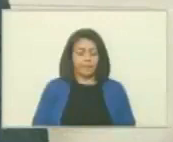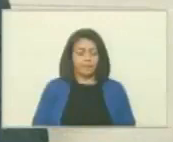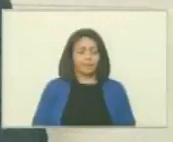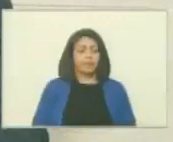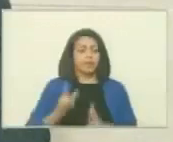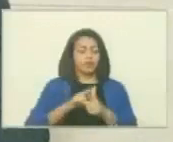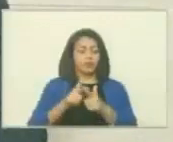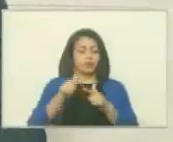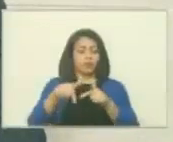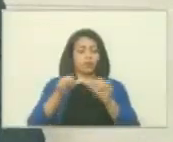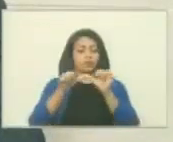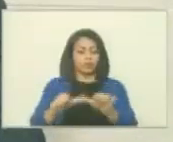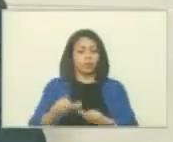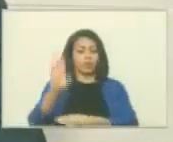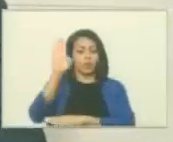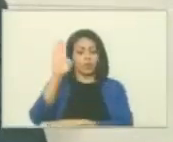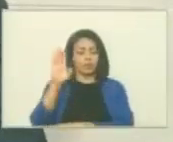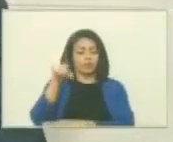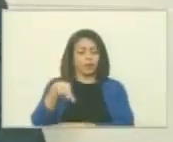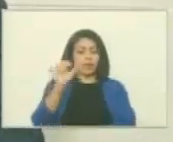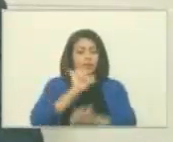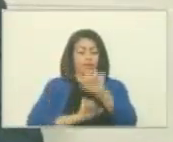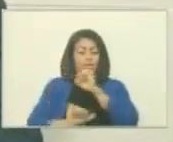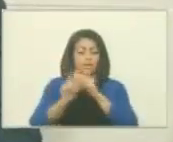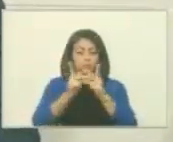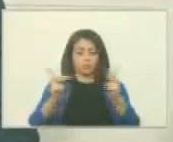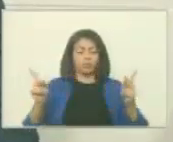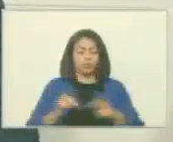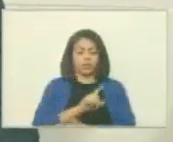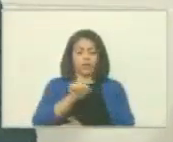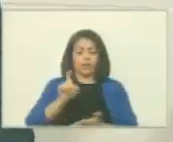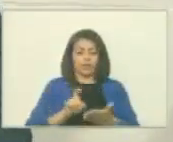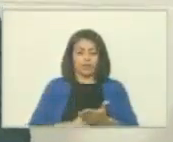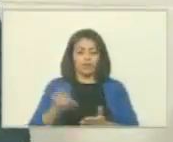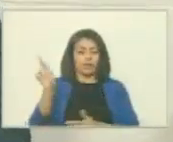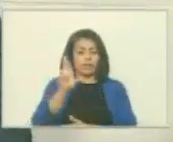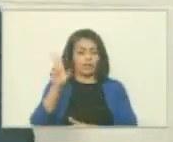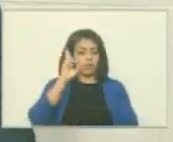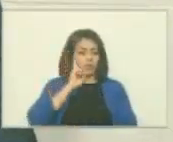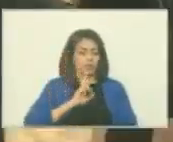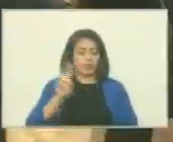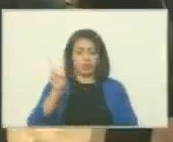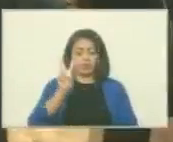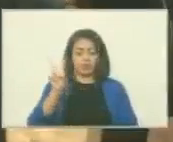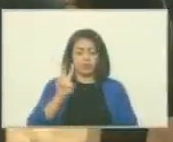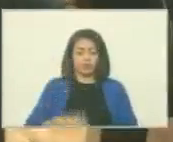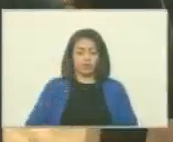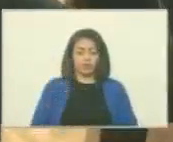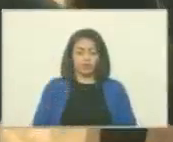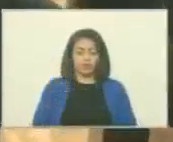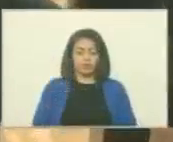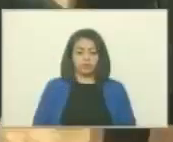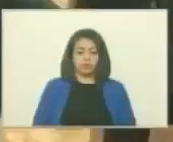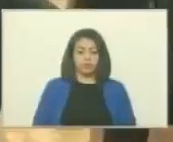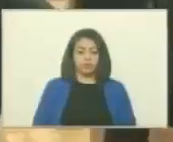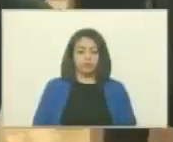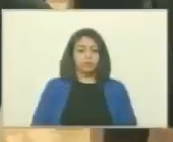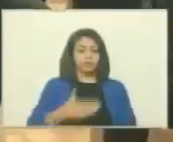consecuencia, queda usted juramentado como Defensor Público General de la República Bolivariana de Venezuela.